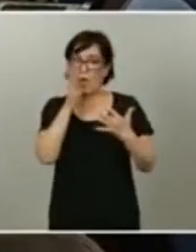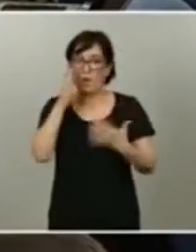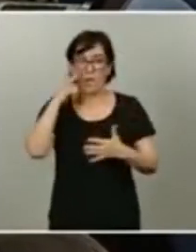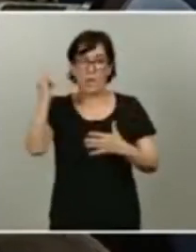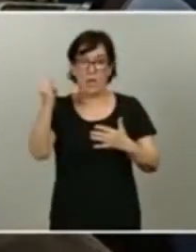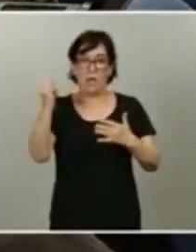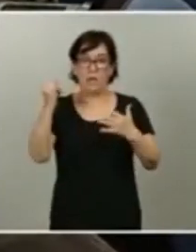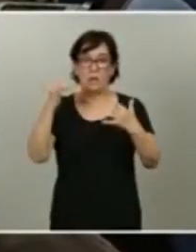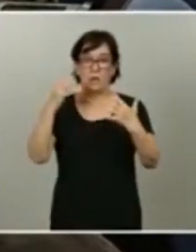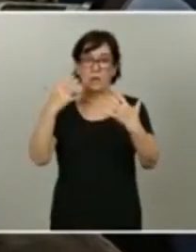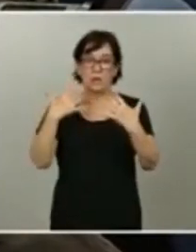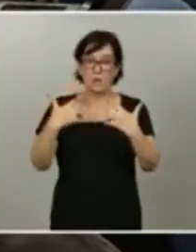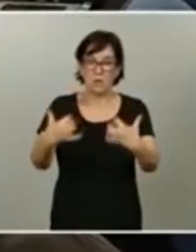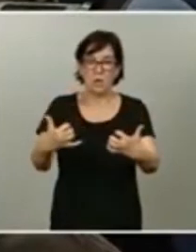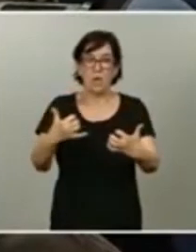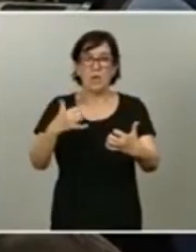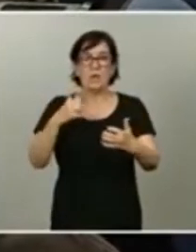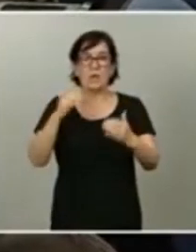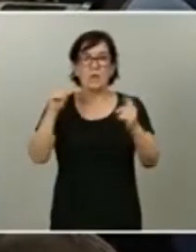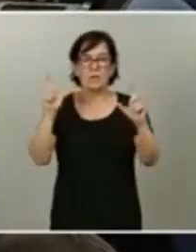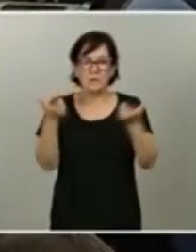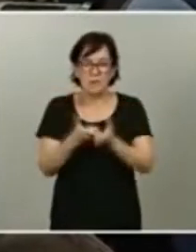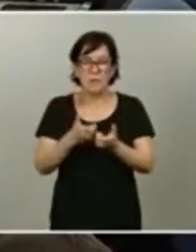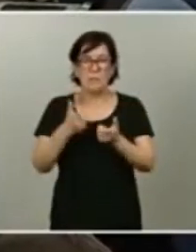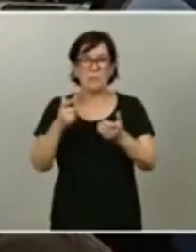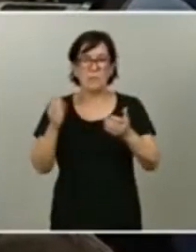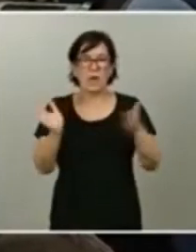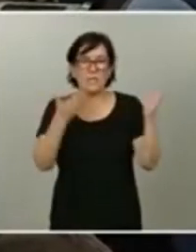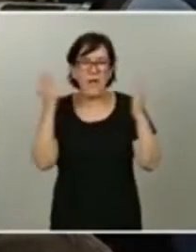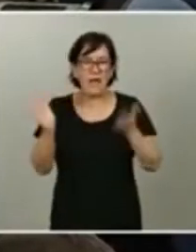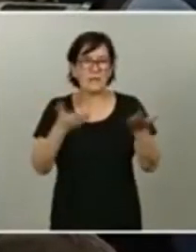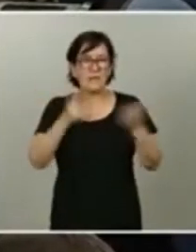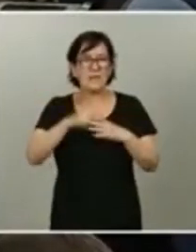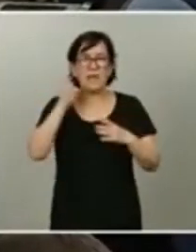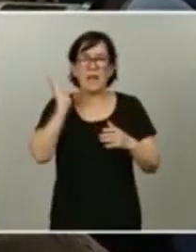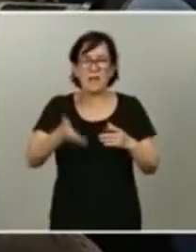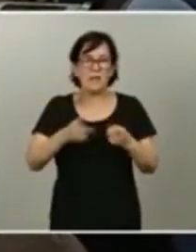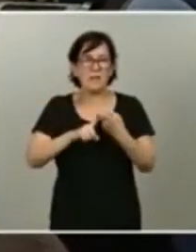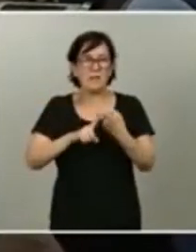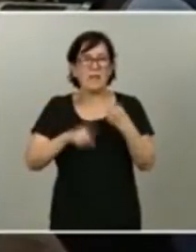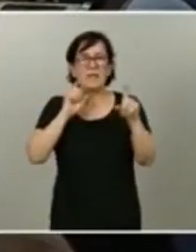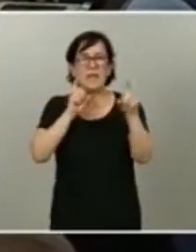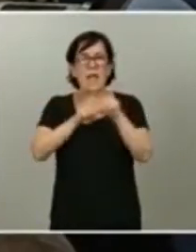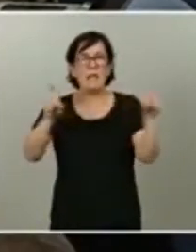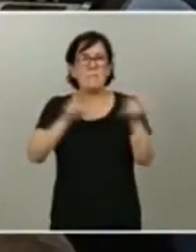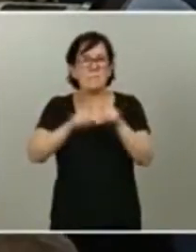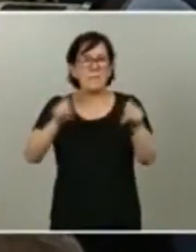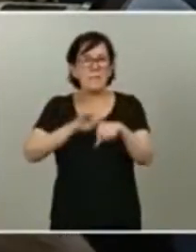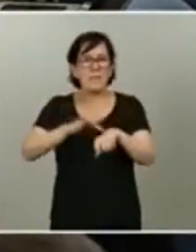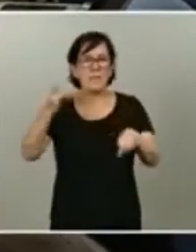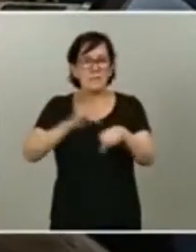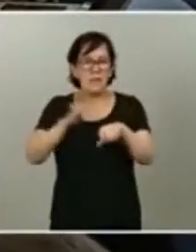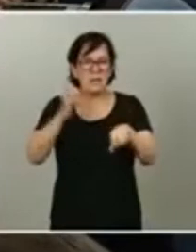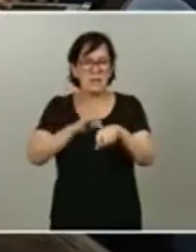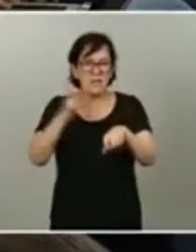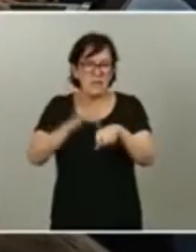reducir? ¿Va a ir por fases, como dicen en la carta? ¿Y solo va afectar de entrada a empresas digitales automatizadas? Gracias.